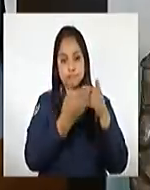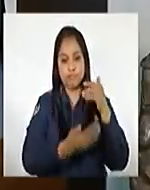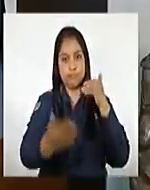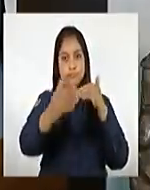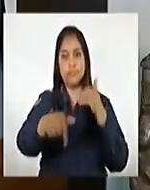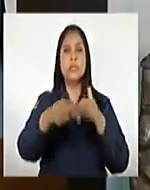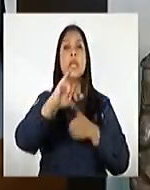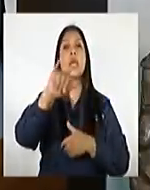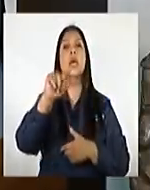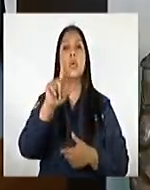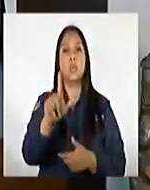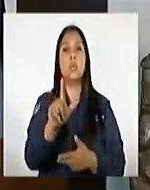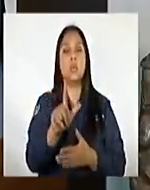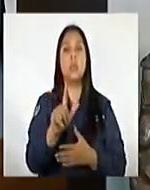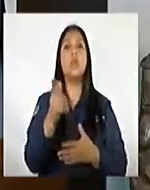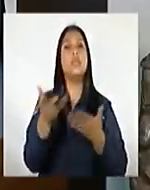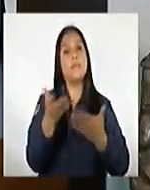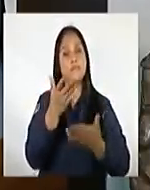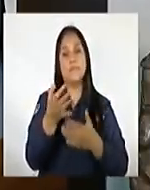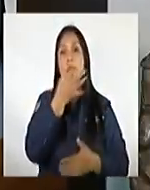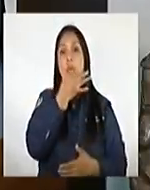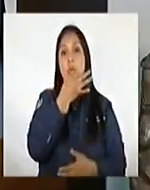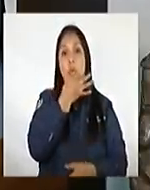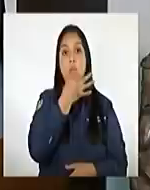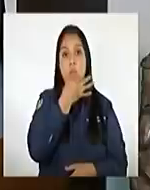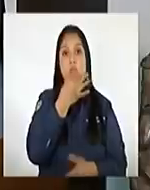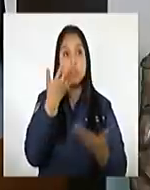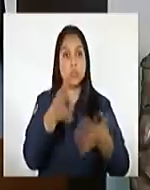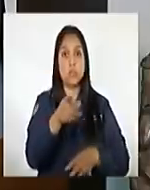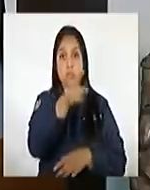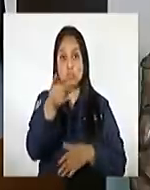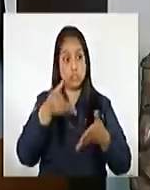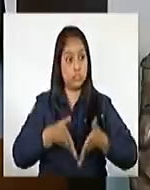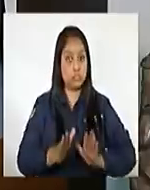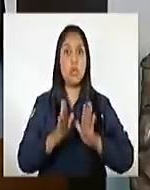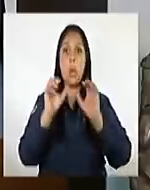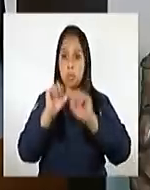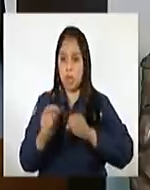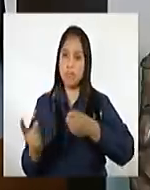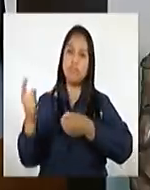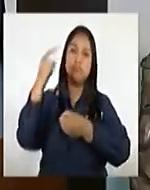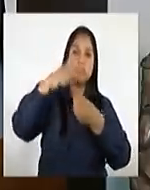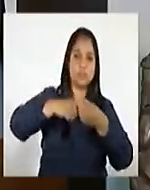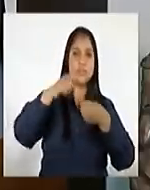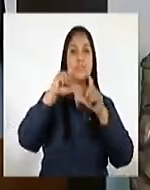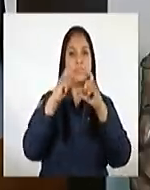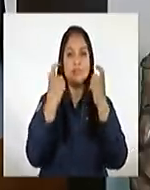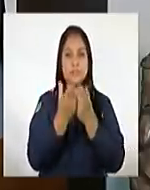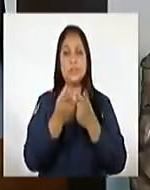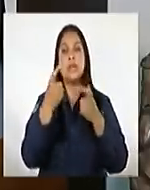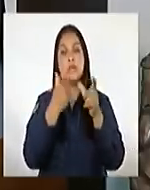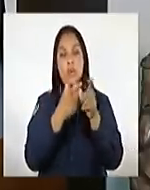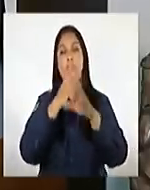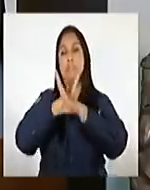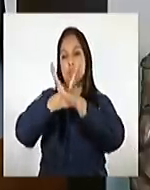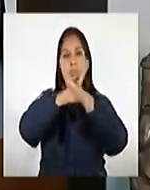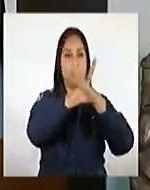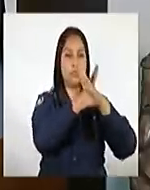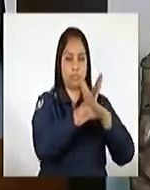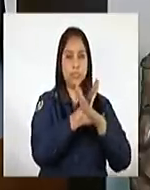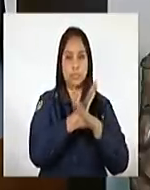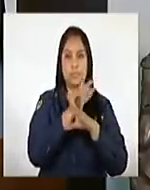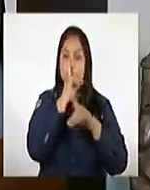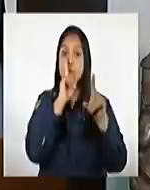transcurso del mes de julio. En el mes de agosto, nuestros hijos podrán regresar a la escuela con las debidas medidas de bioseguridad.